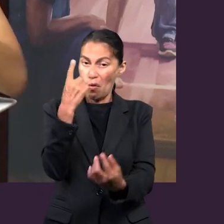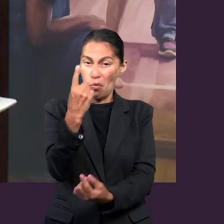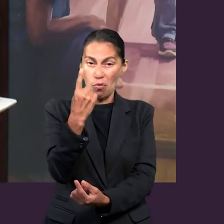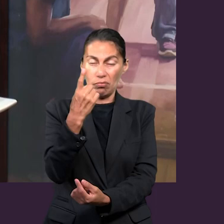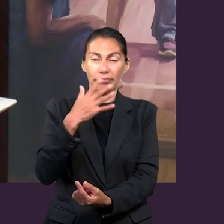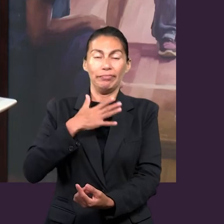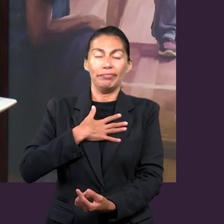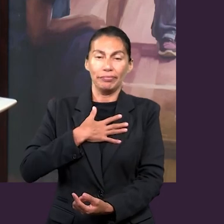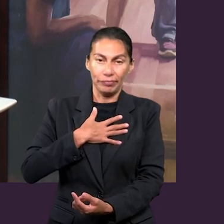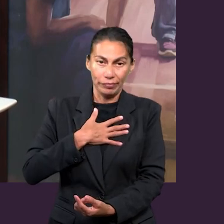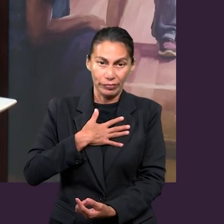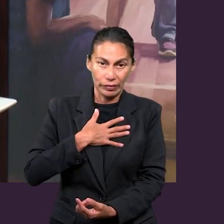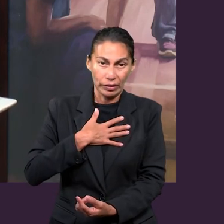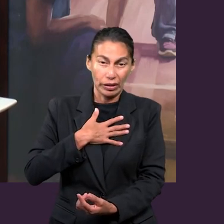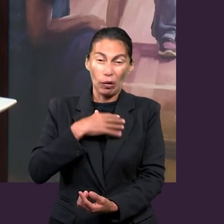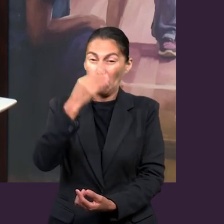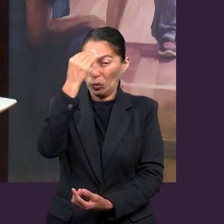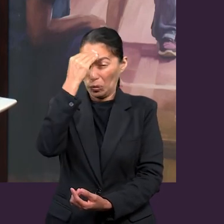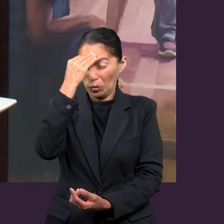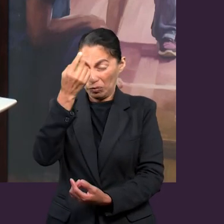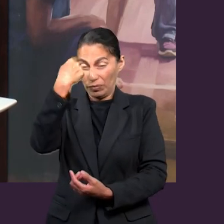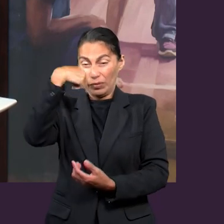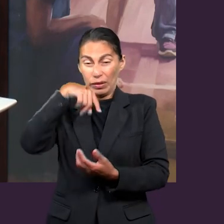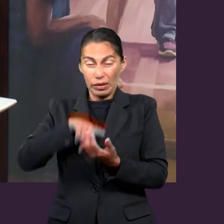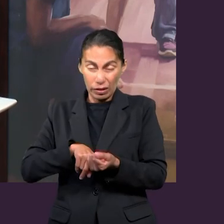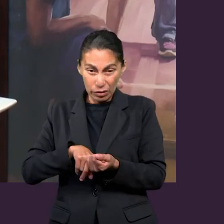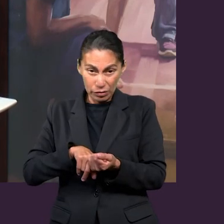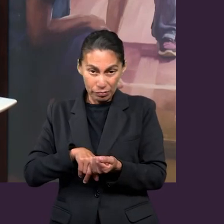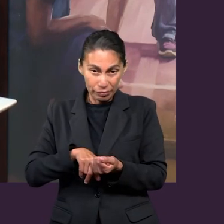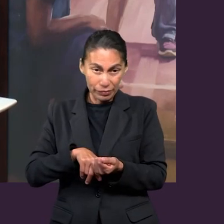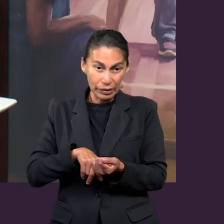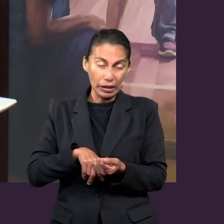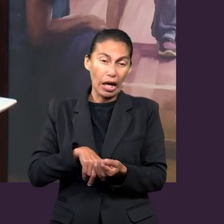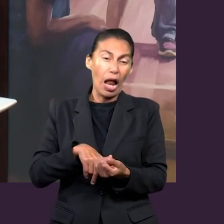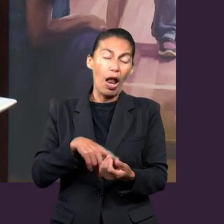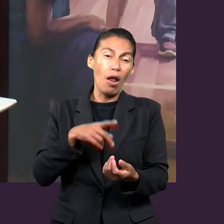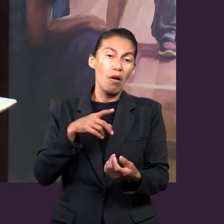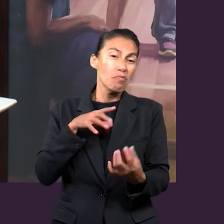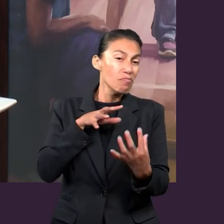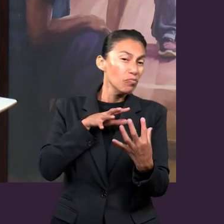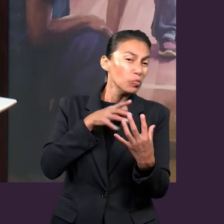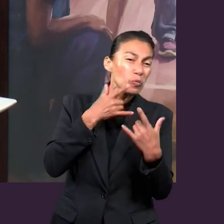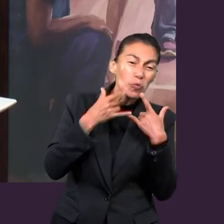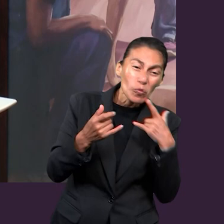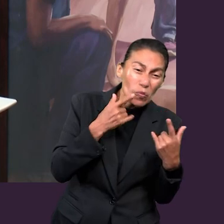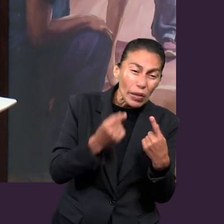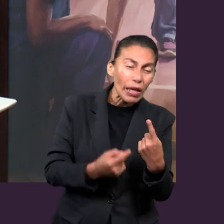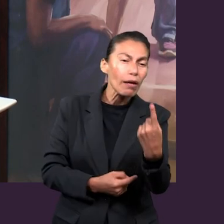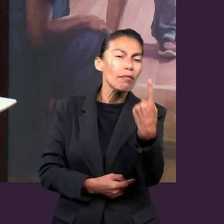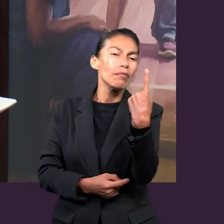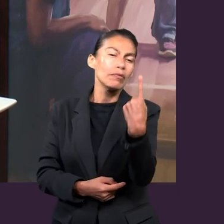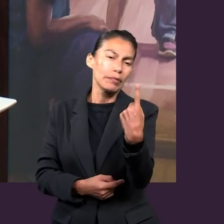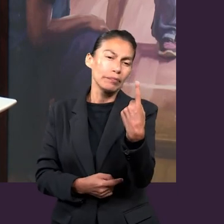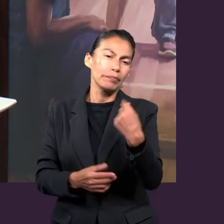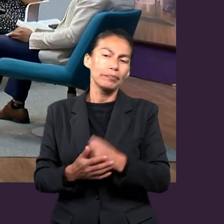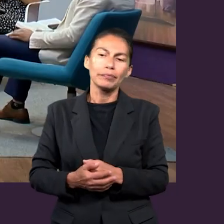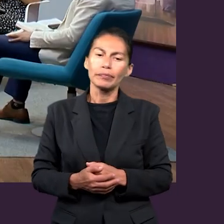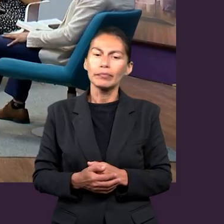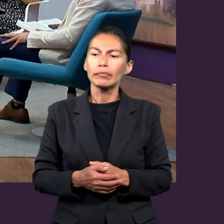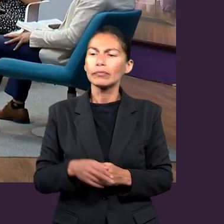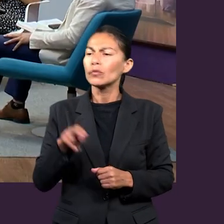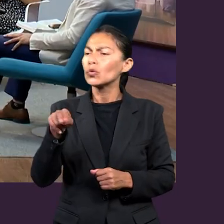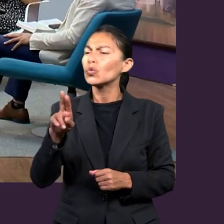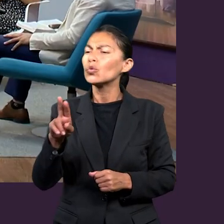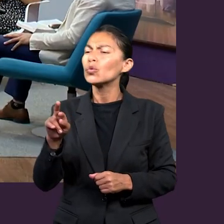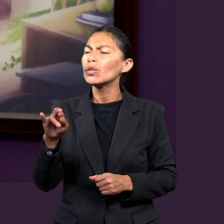Solamente eres tú porque solamente tú conoces tus debilidades solamente tú conoces tus tentaciones. Entonces la lucha es individual. Muy